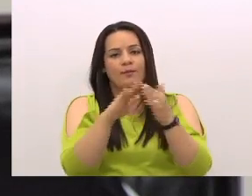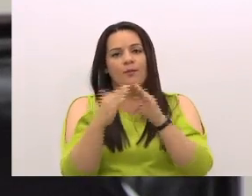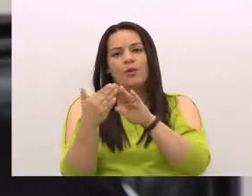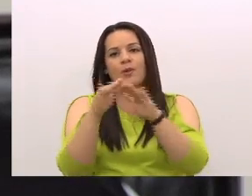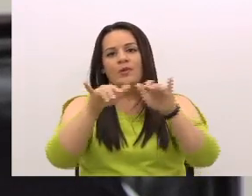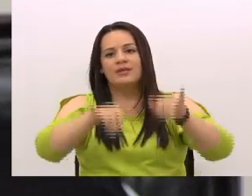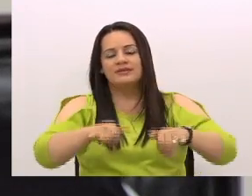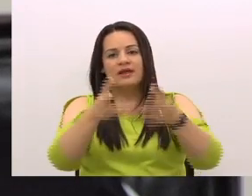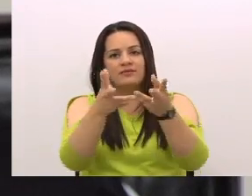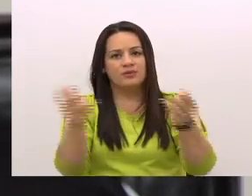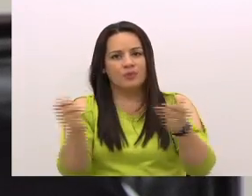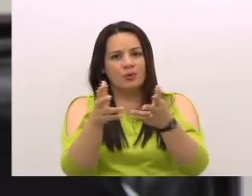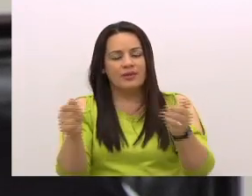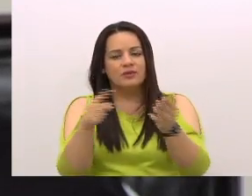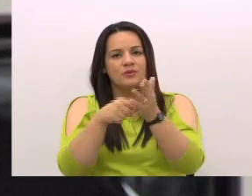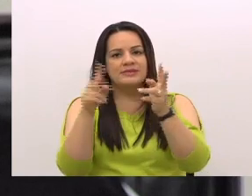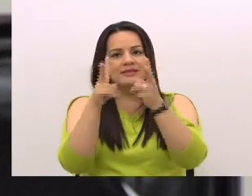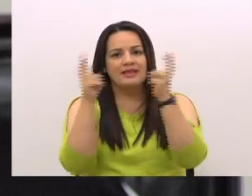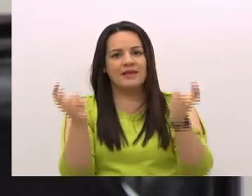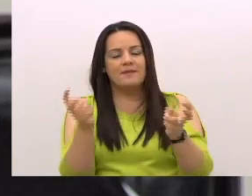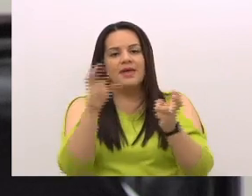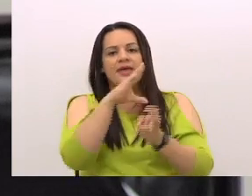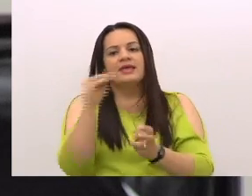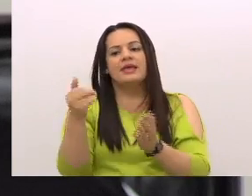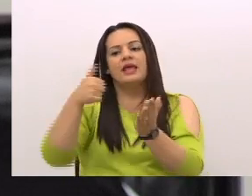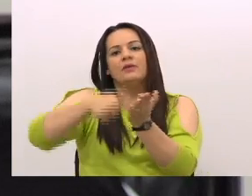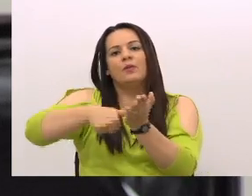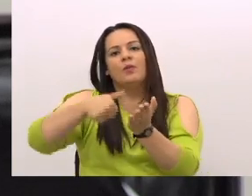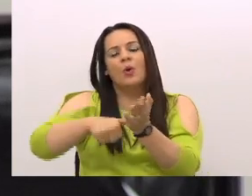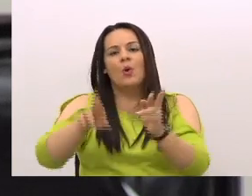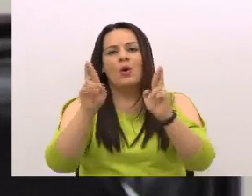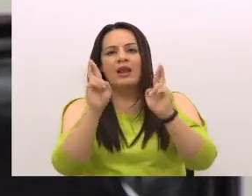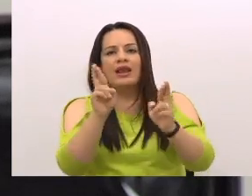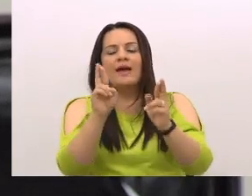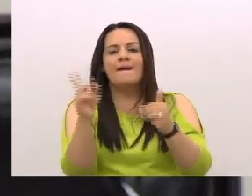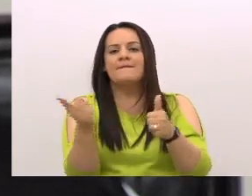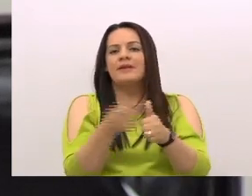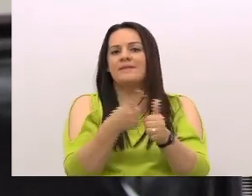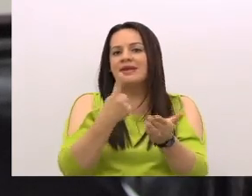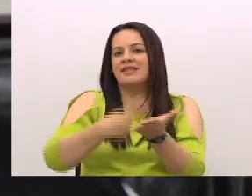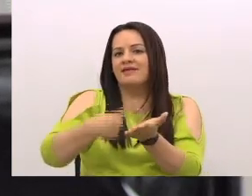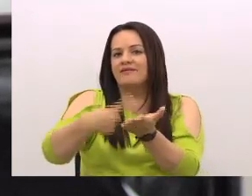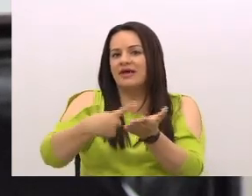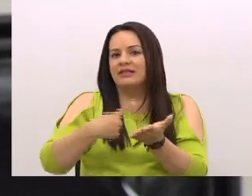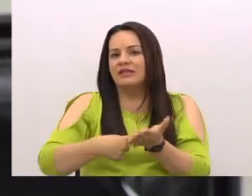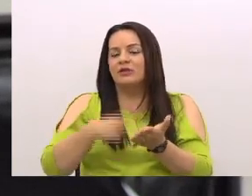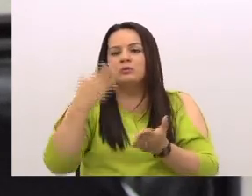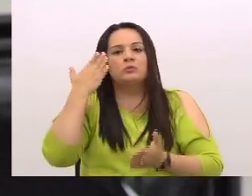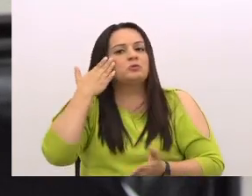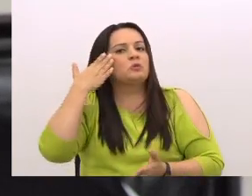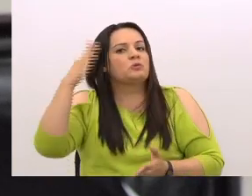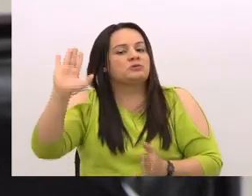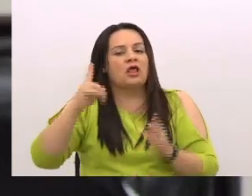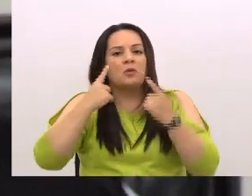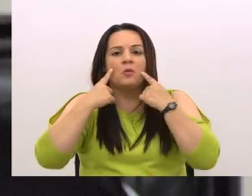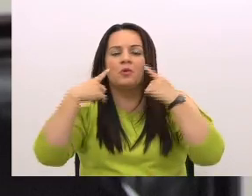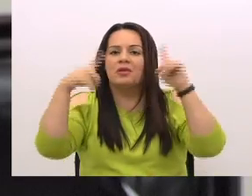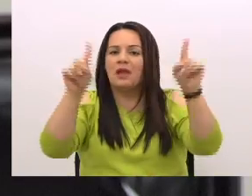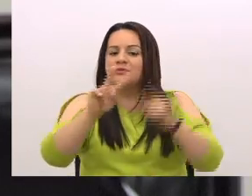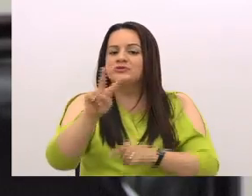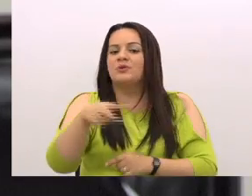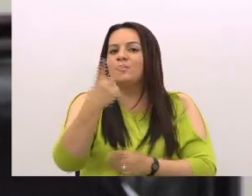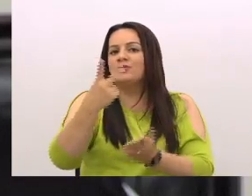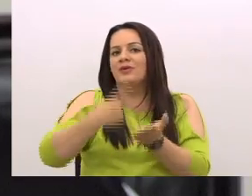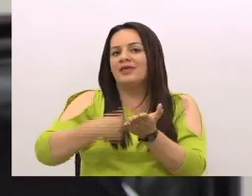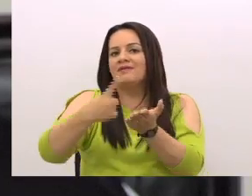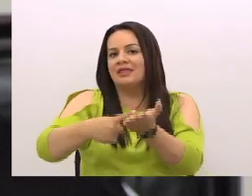resolviendo un tema y que hayamos votado ojalá el primer debate, no sé si logremos llegar a un segundo debate, pero ese sería mi